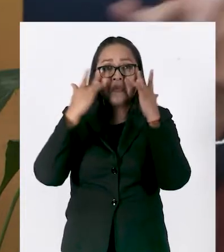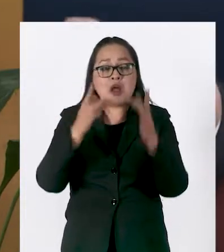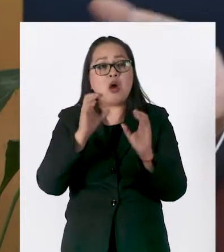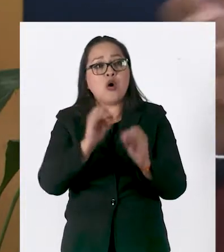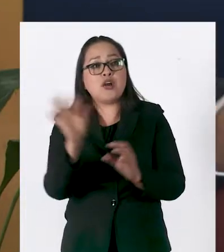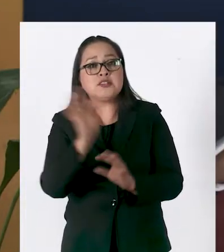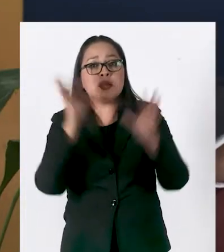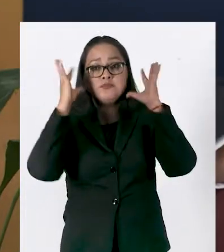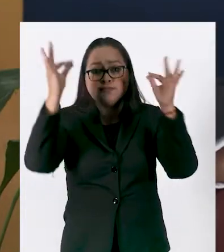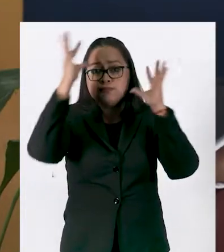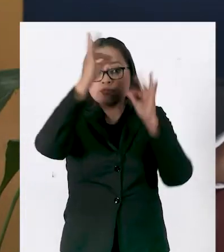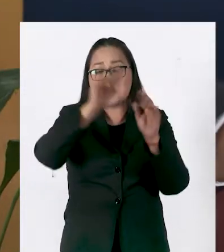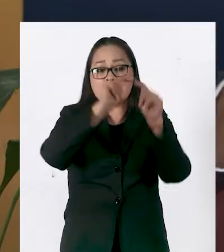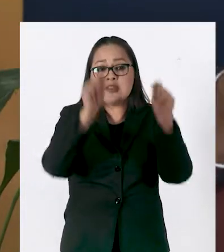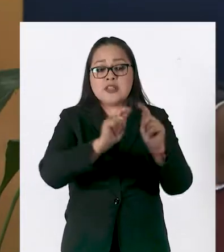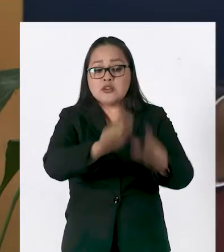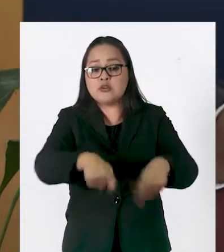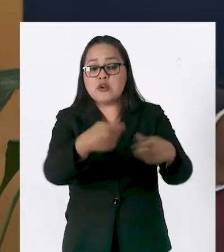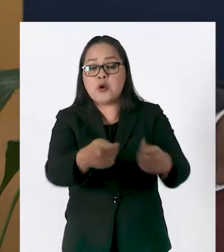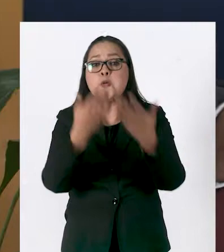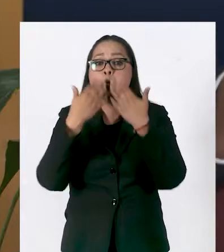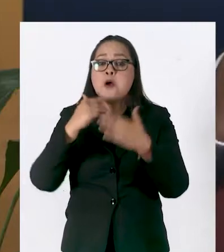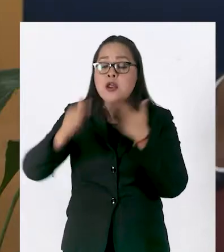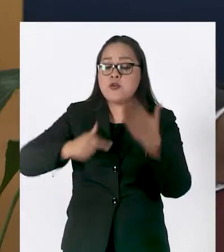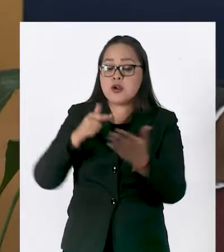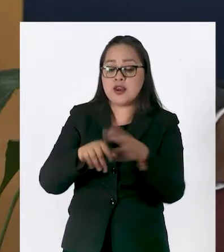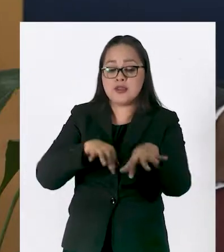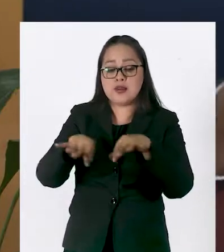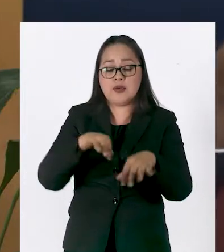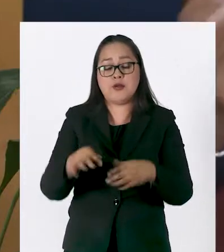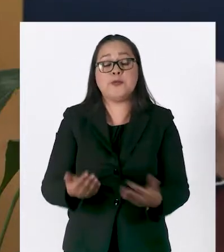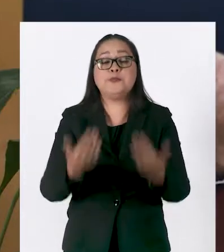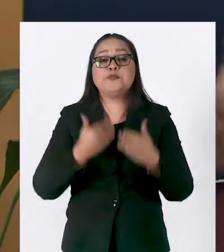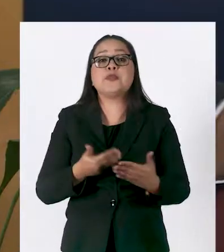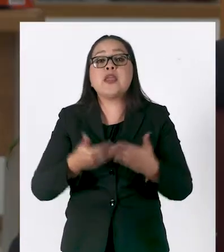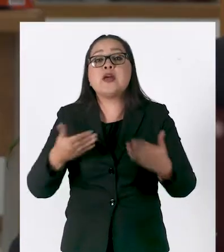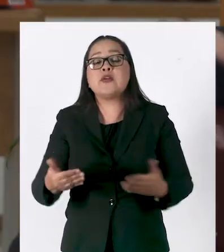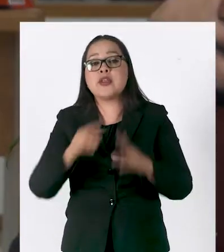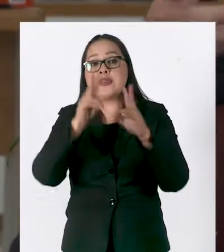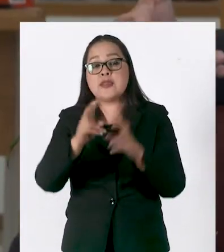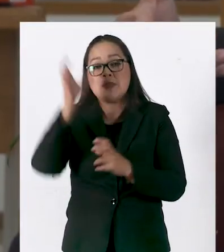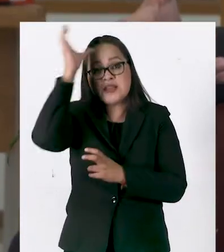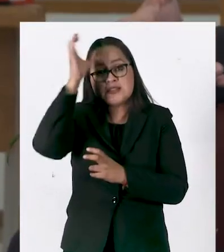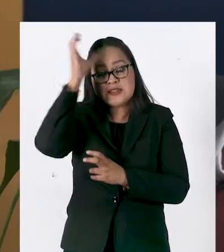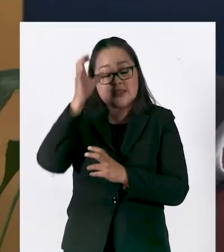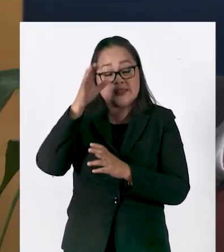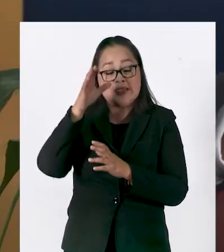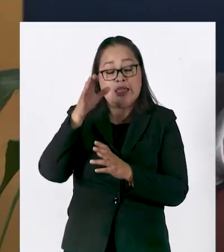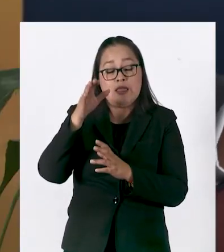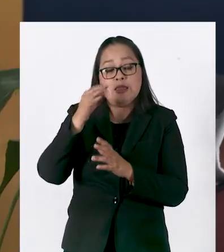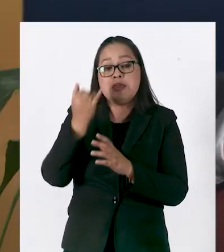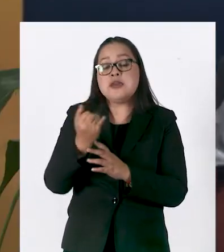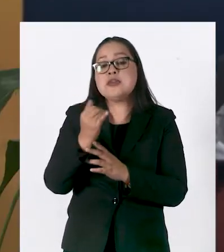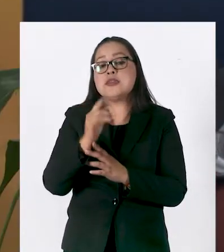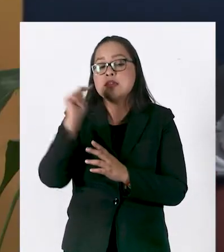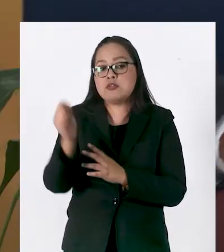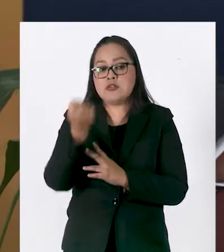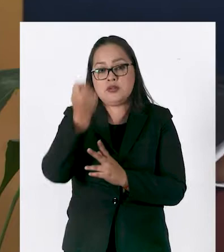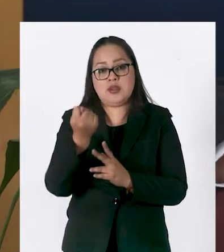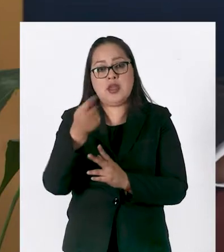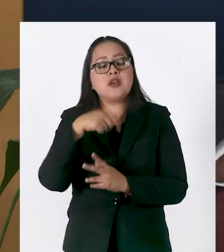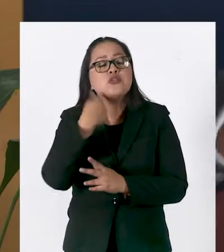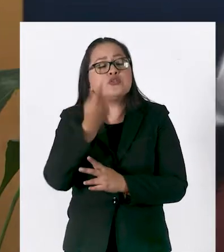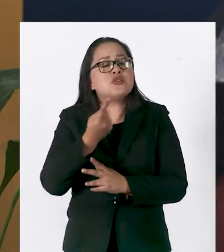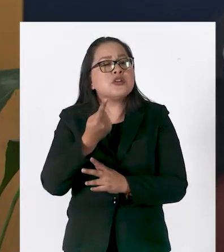egresan no tienen dónde trabajar. Y el tema de la ciencia, tecnología e innovación, ahí requerimos que reformemos la ley para que